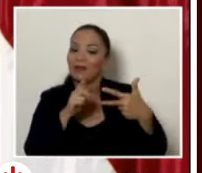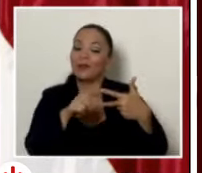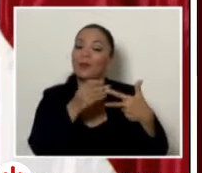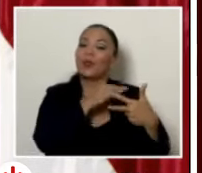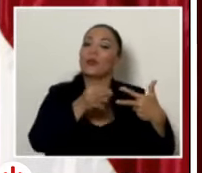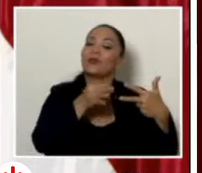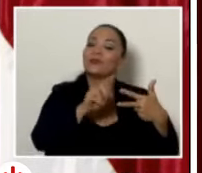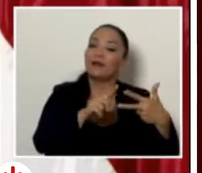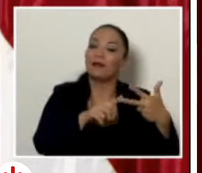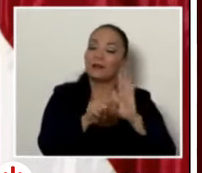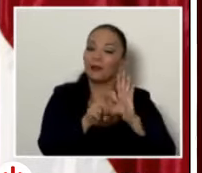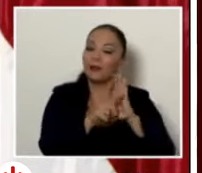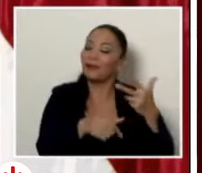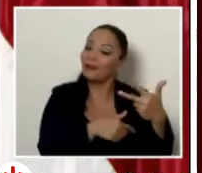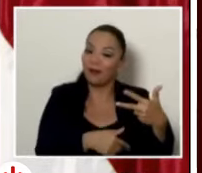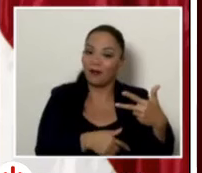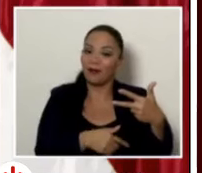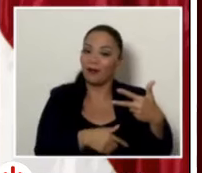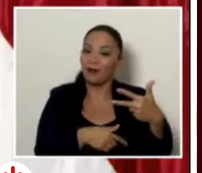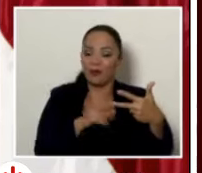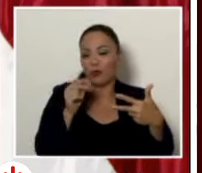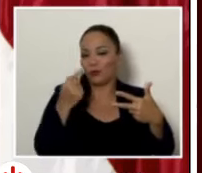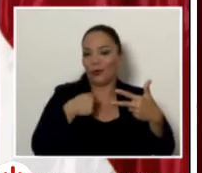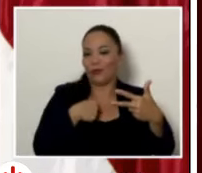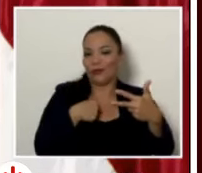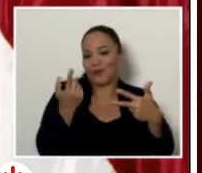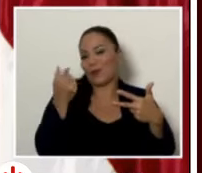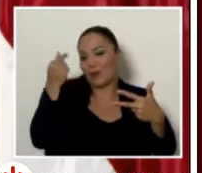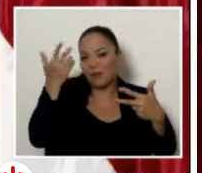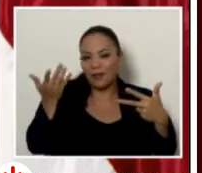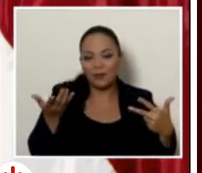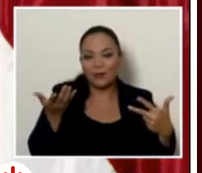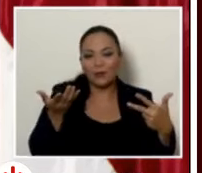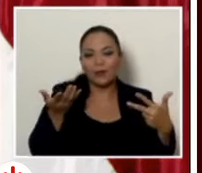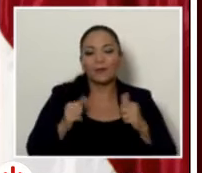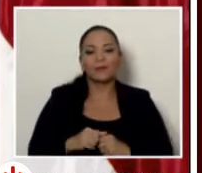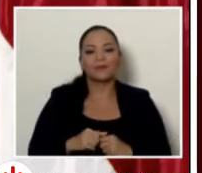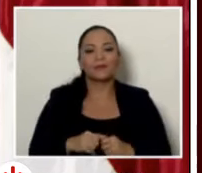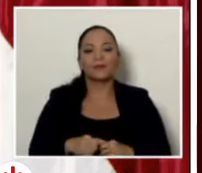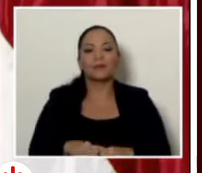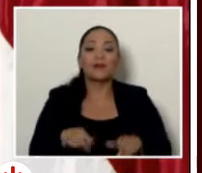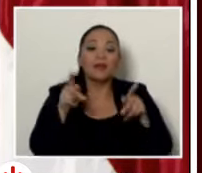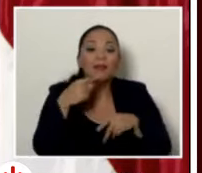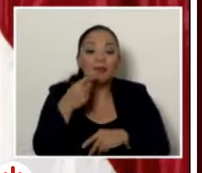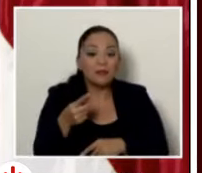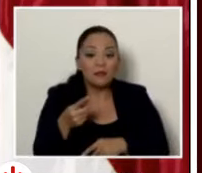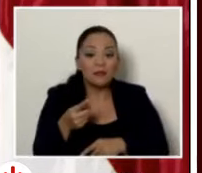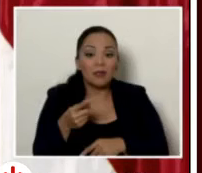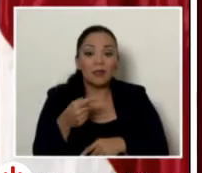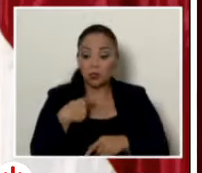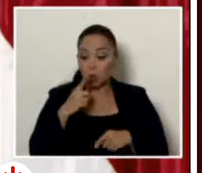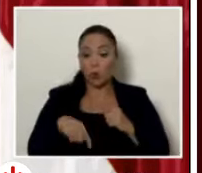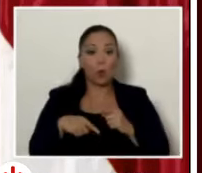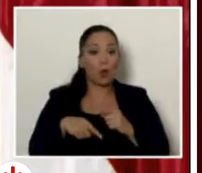la Asamblea Legislativa entonces si la gente dice que yo no puedo habrá que analizarlo